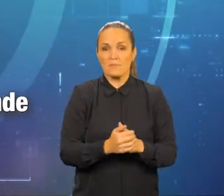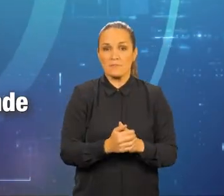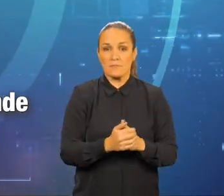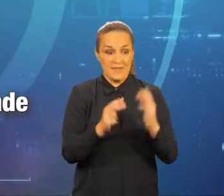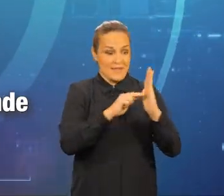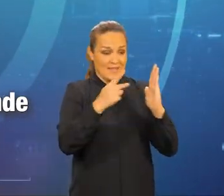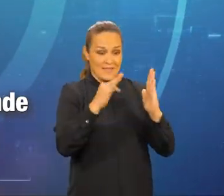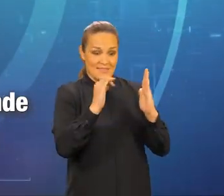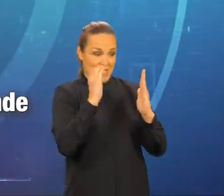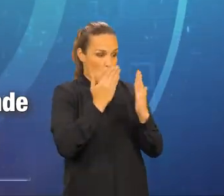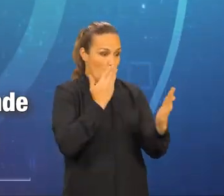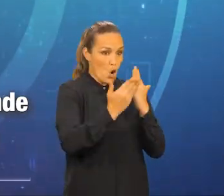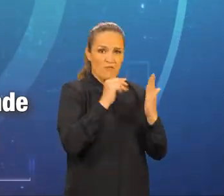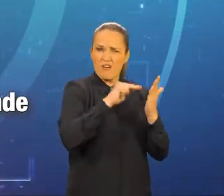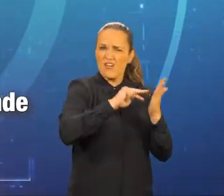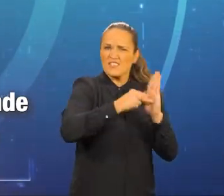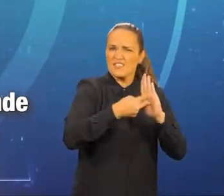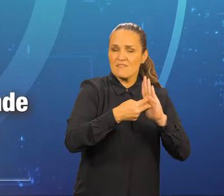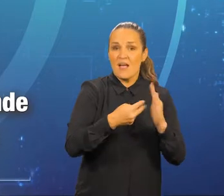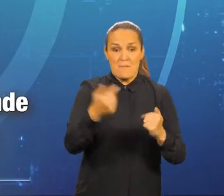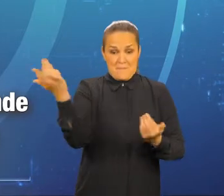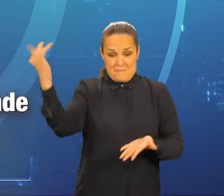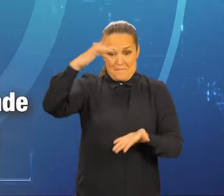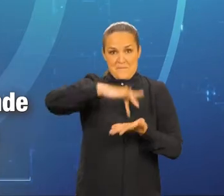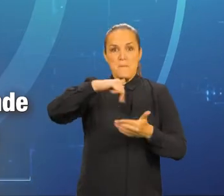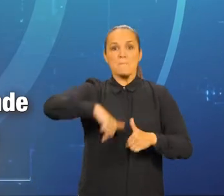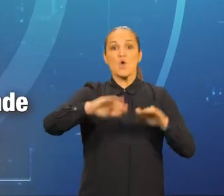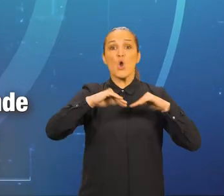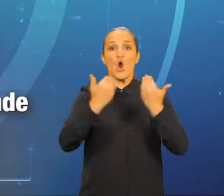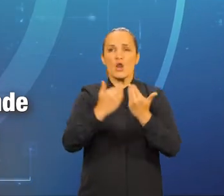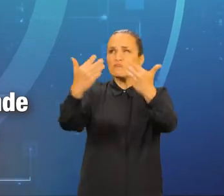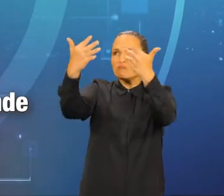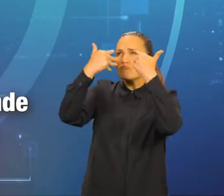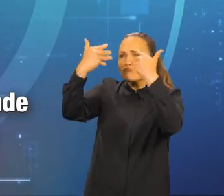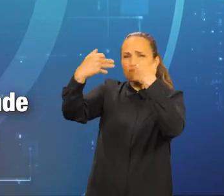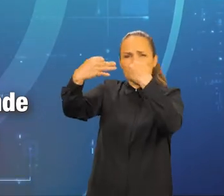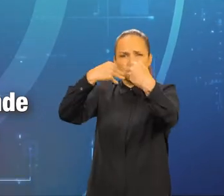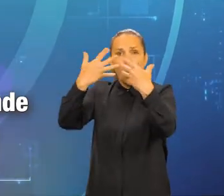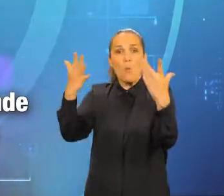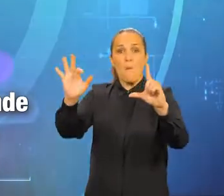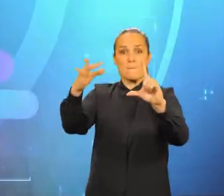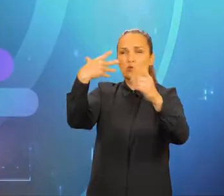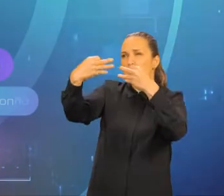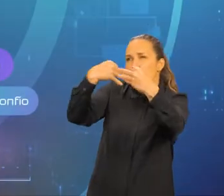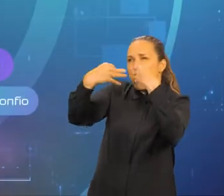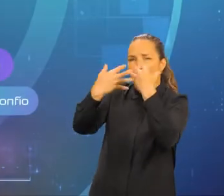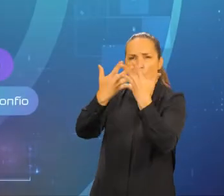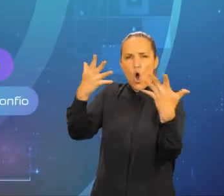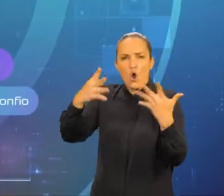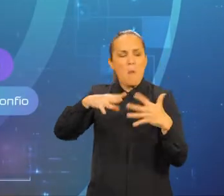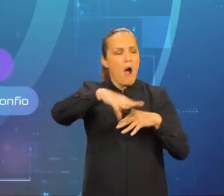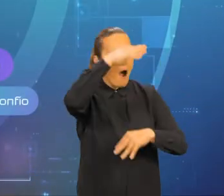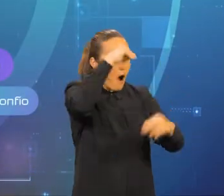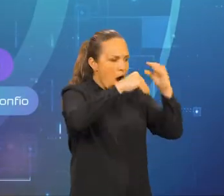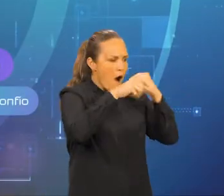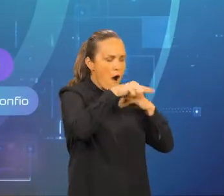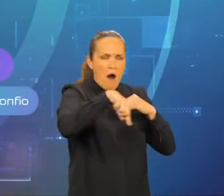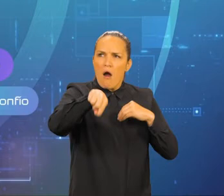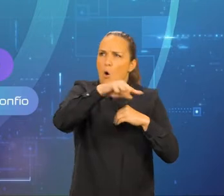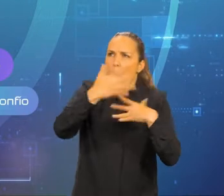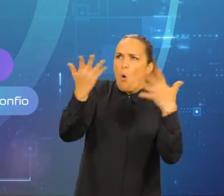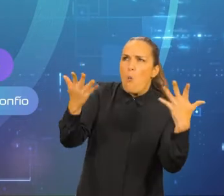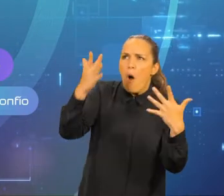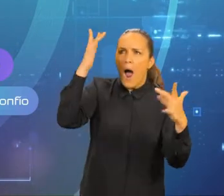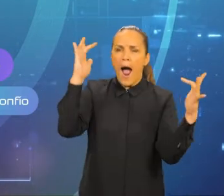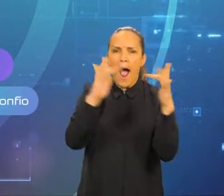Confío llegó a una institución en donde brindaron charlas educativas virtuales de cómo usar las TIC